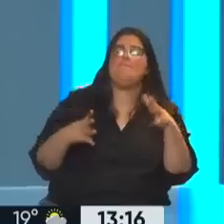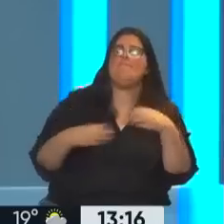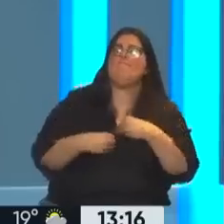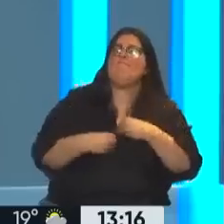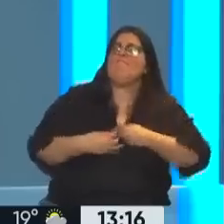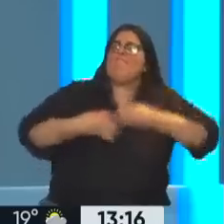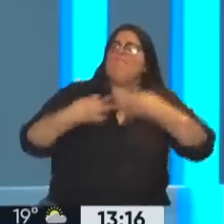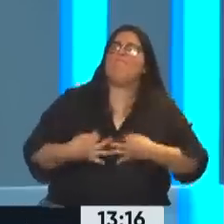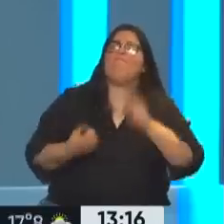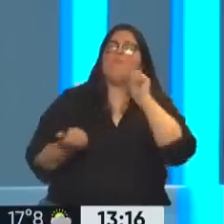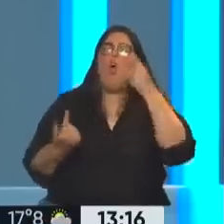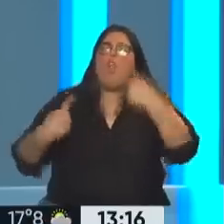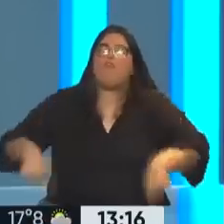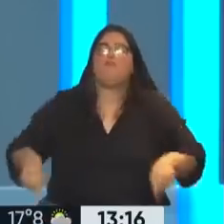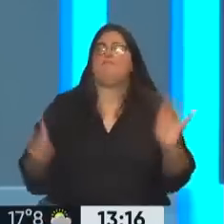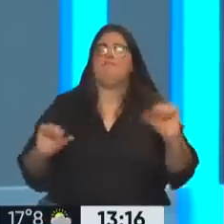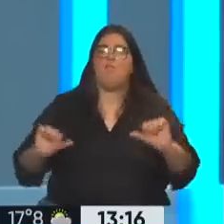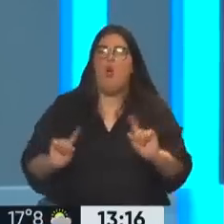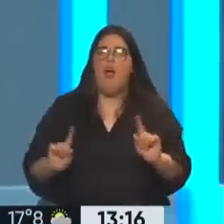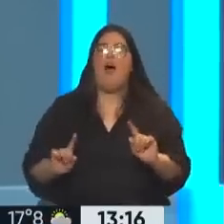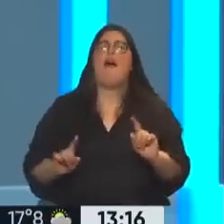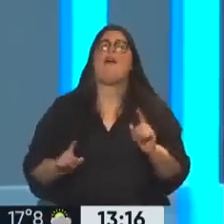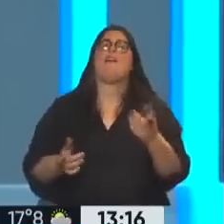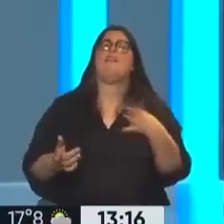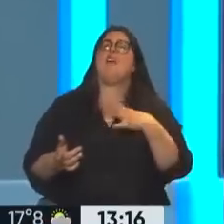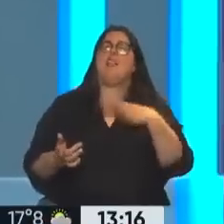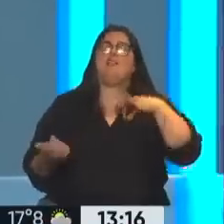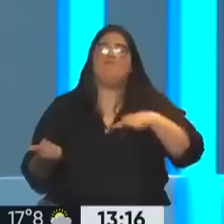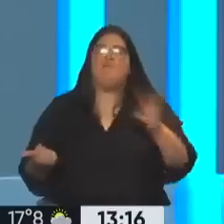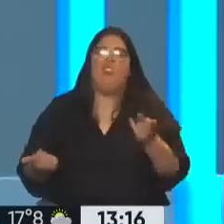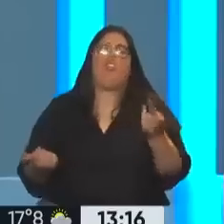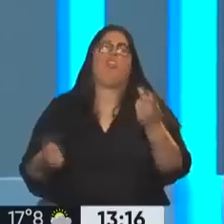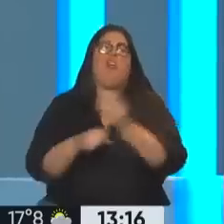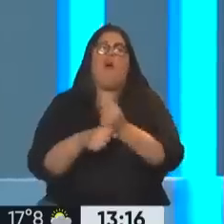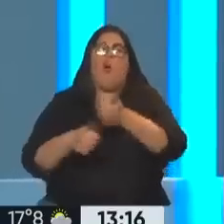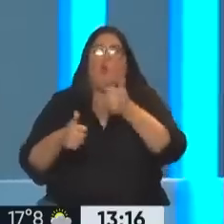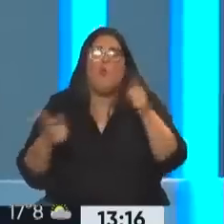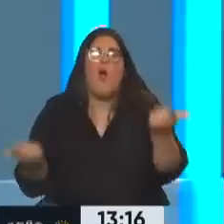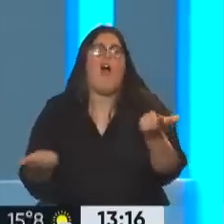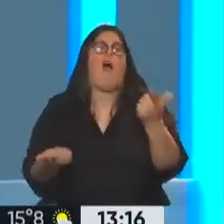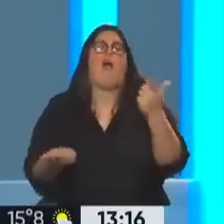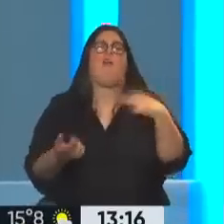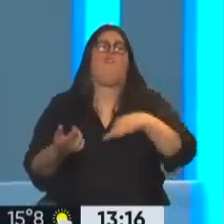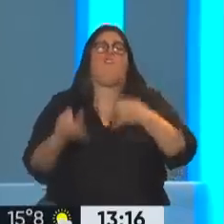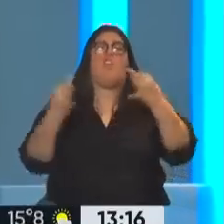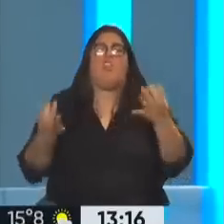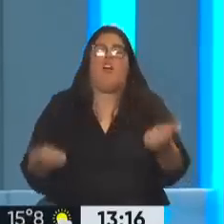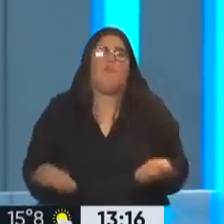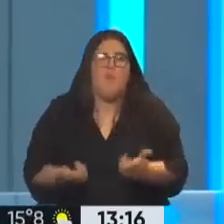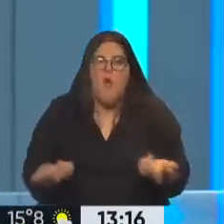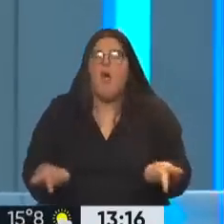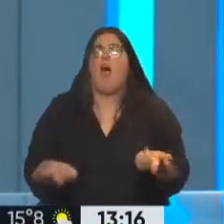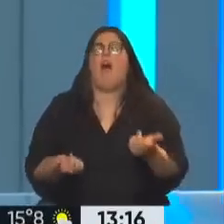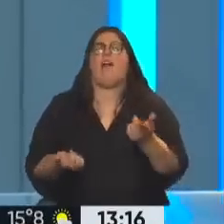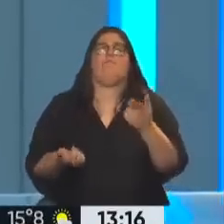las aspiraciones de gran parte de la población, que no encuentra buenos salarios, buenos empleos, buenos niveles de vida y nuevamente, ante la desesperación